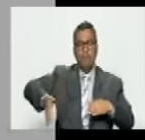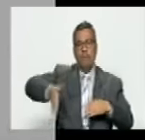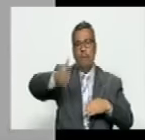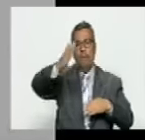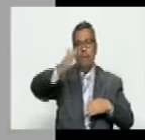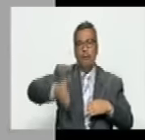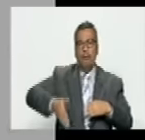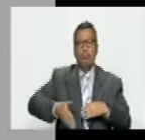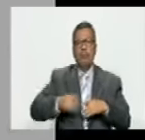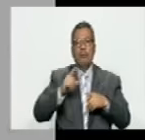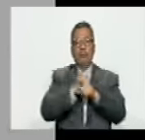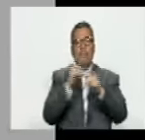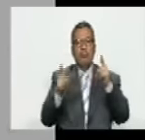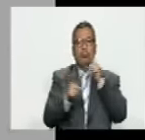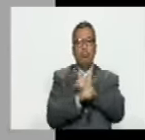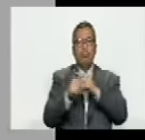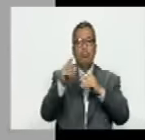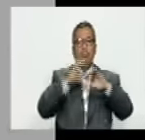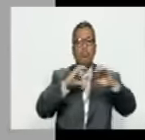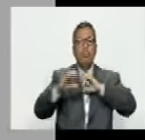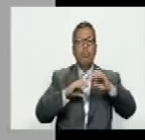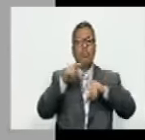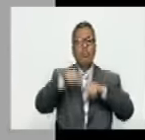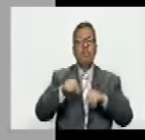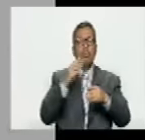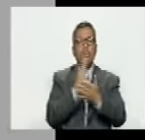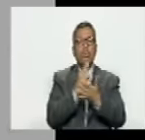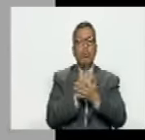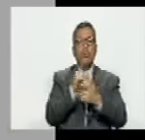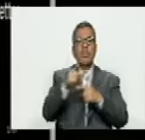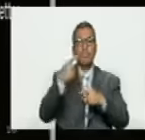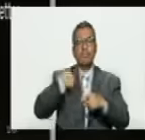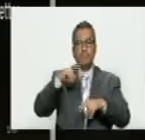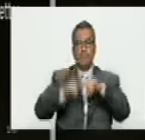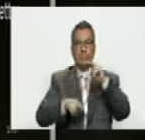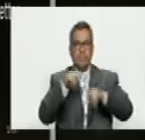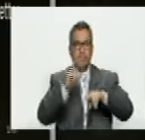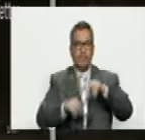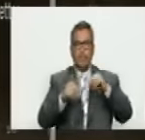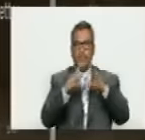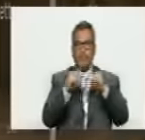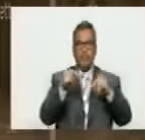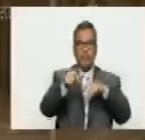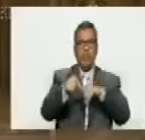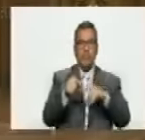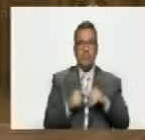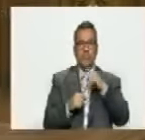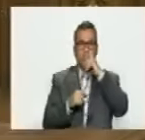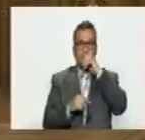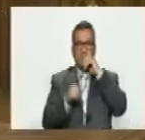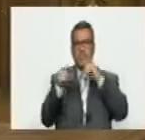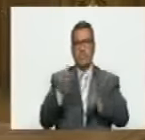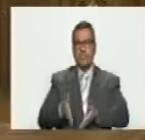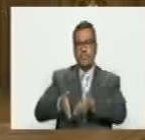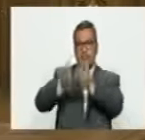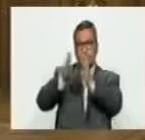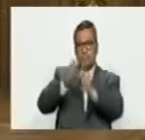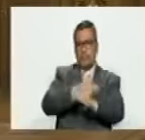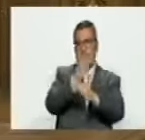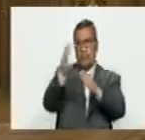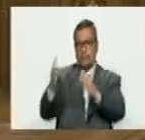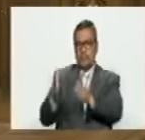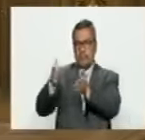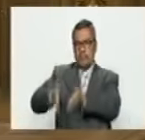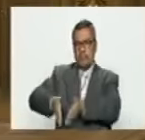que sustituya a los medios de comunicación tradicionales tenemos que crear todo ese paraestado por decirlo de algún modo un estado al lado